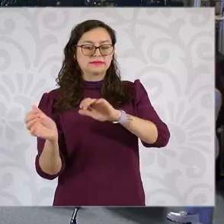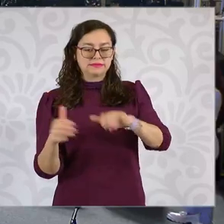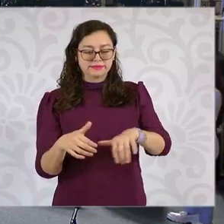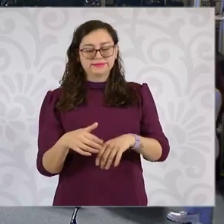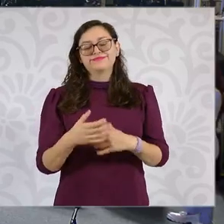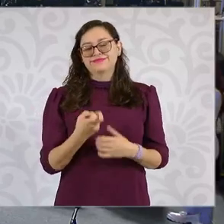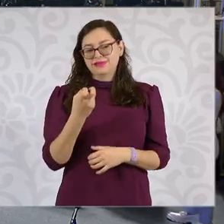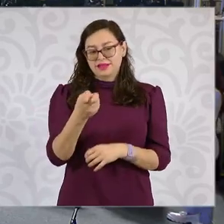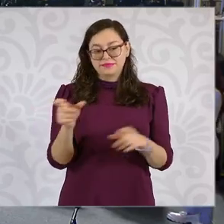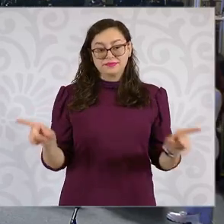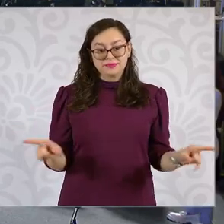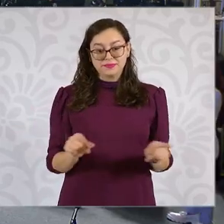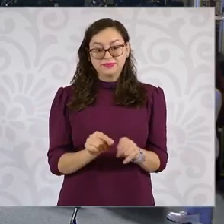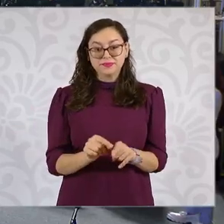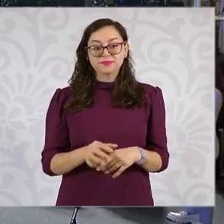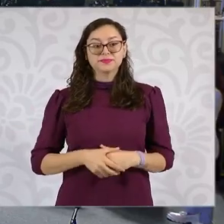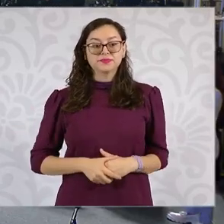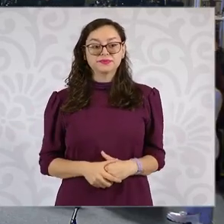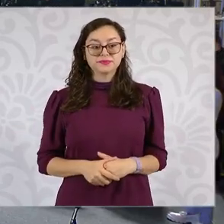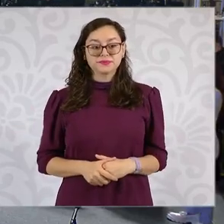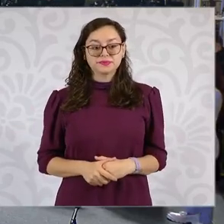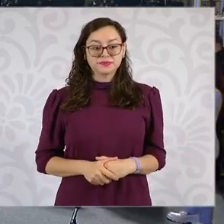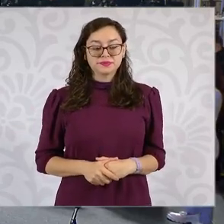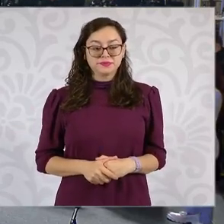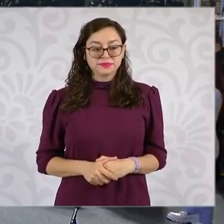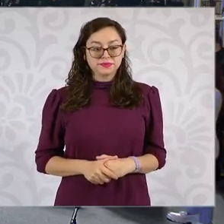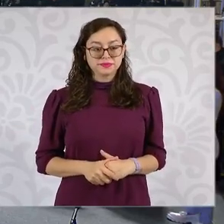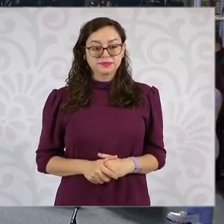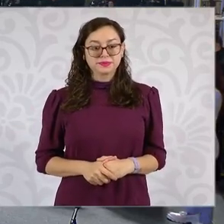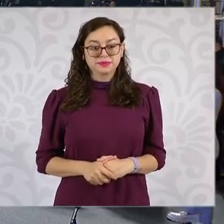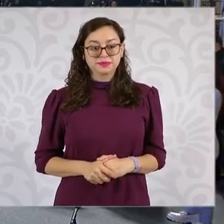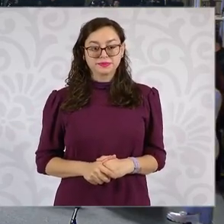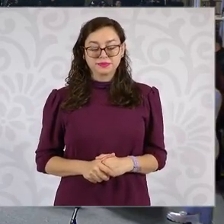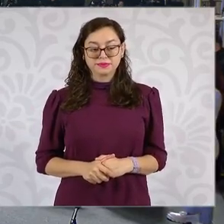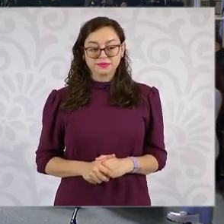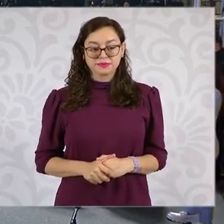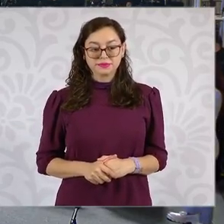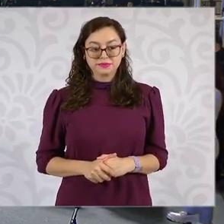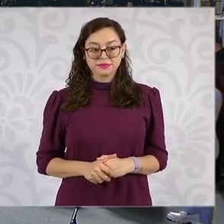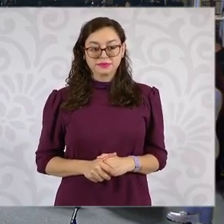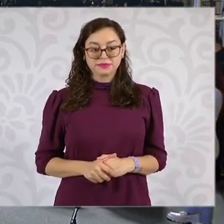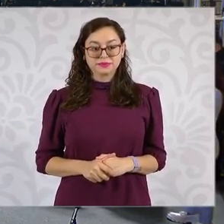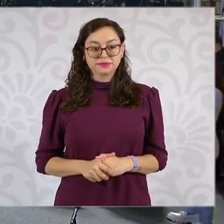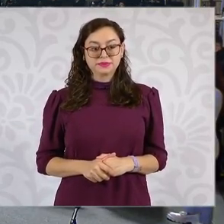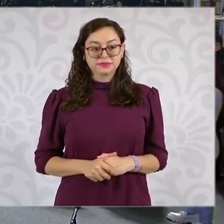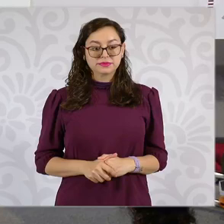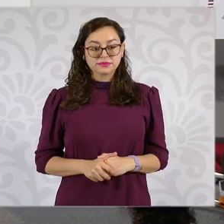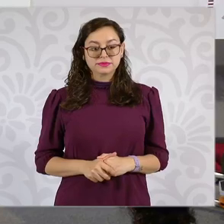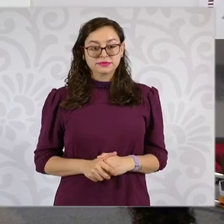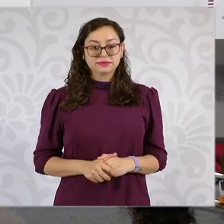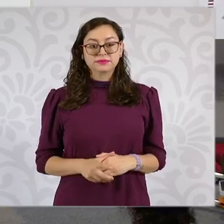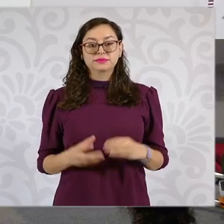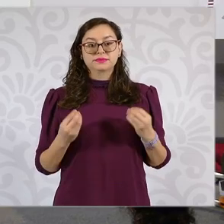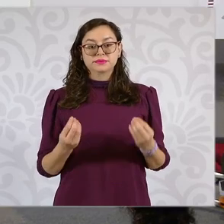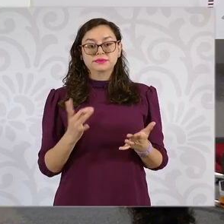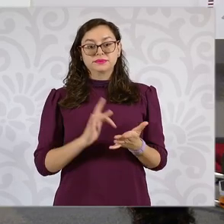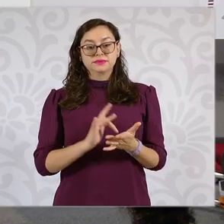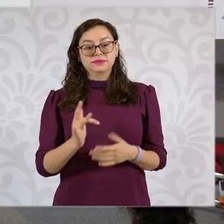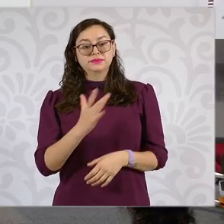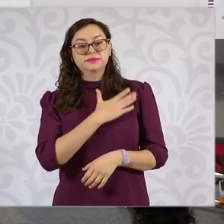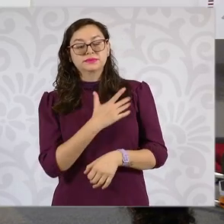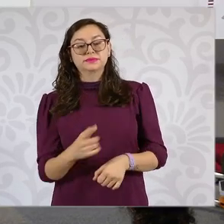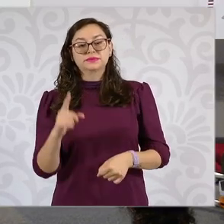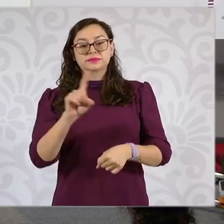gracias. Buenos días.